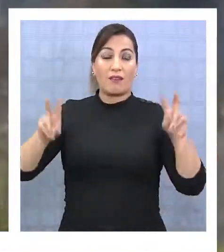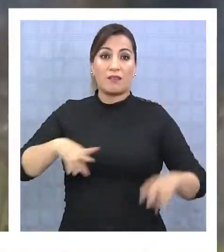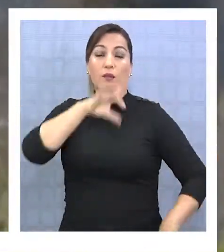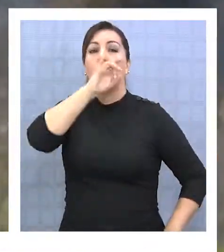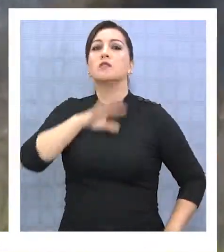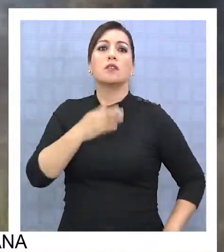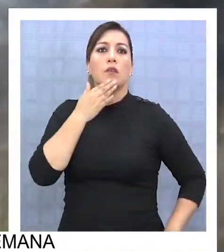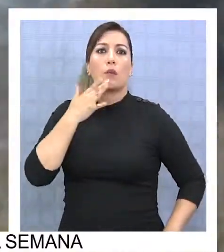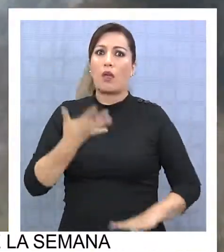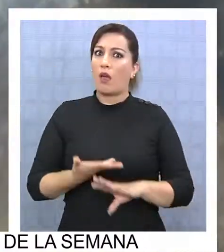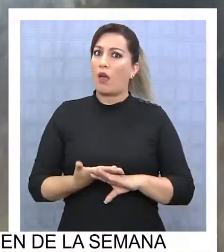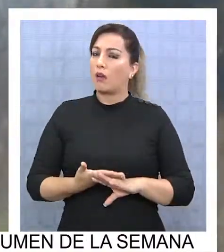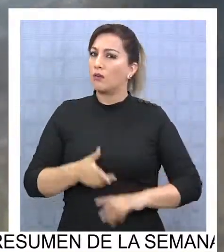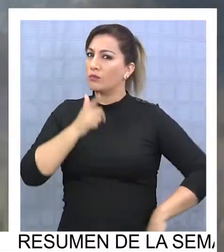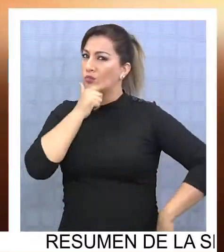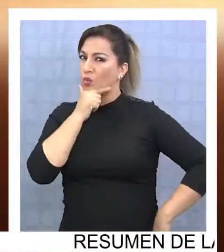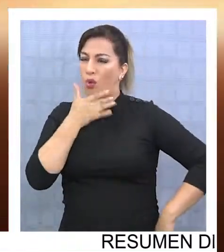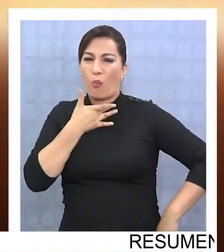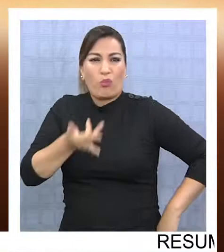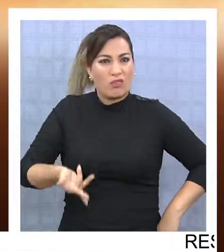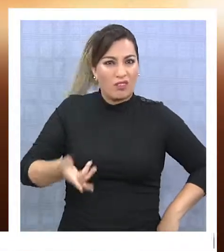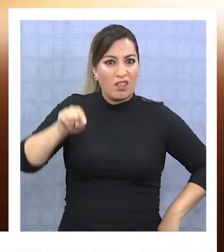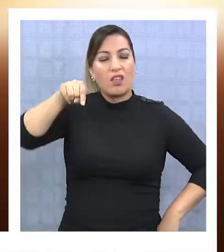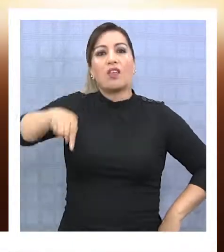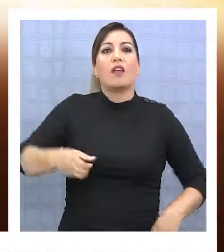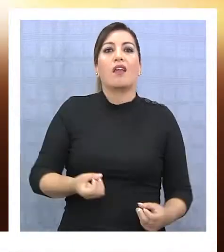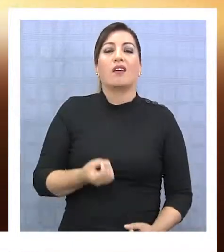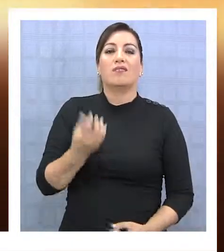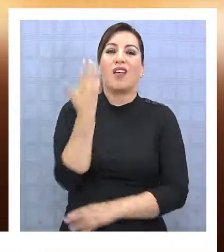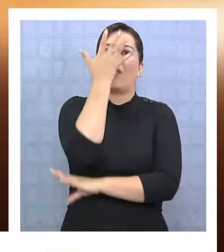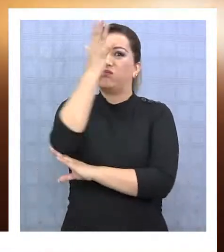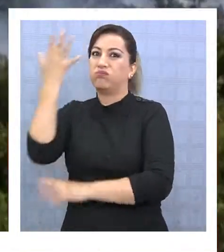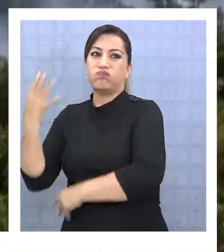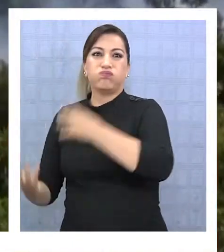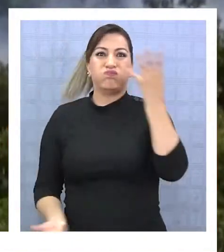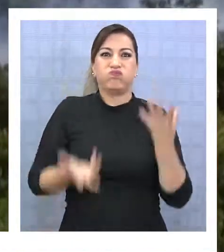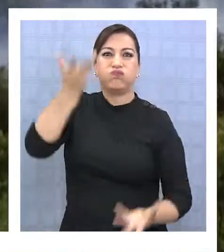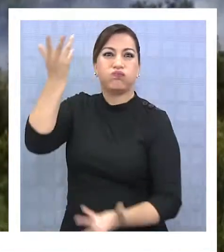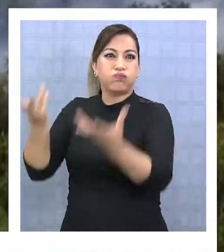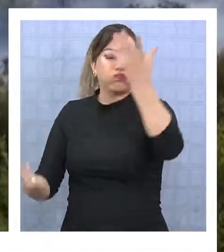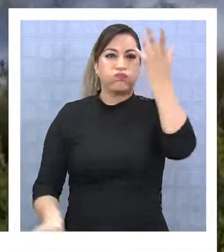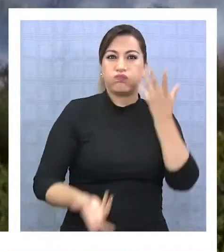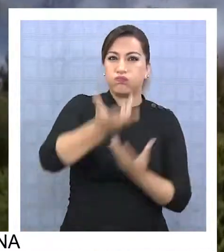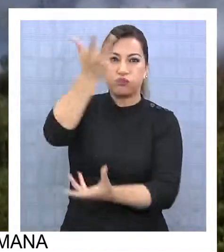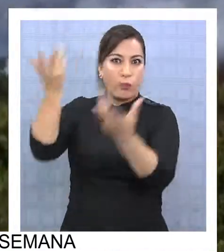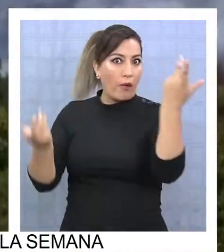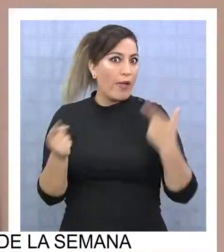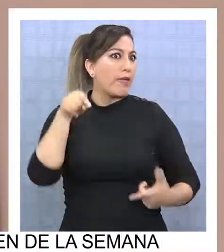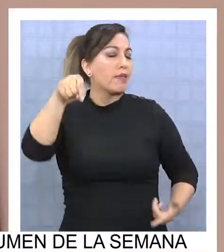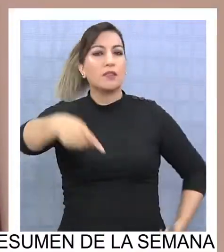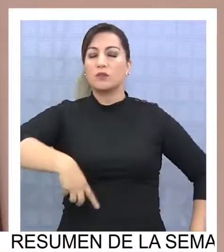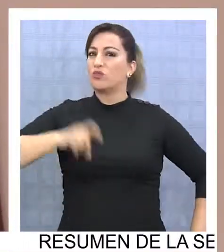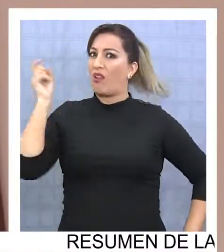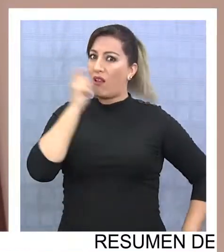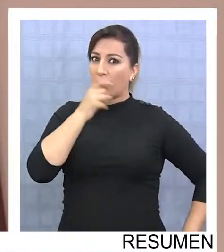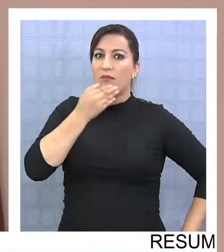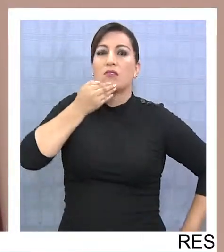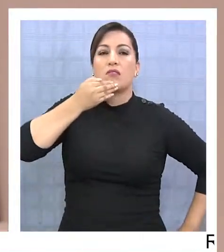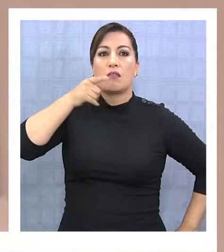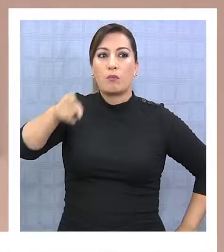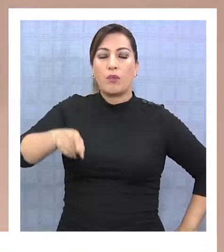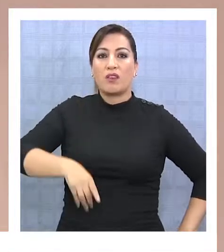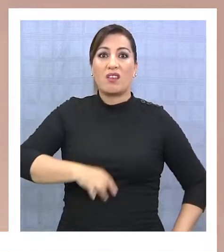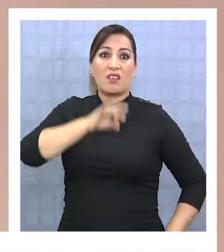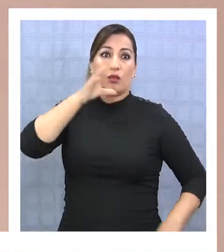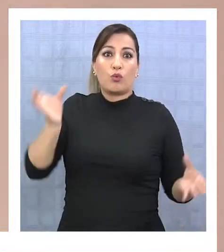plano nacional también ha habido cuestionamiento. Sobre todo cuando los incendios en el sur de Chile están descontrolados. Las críticas incluso